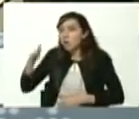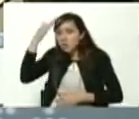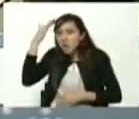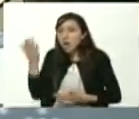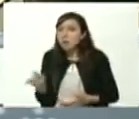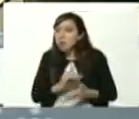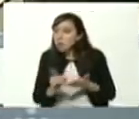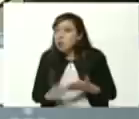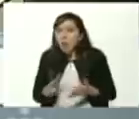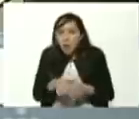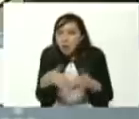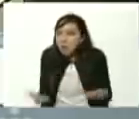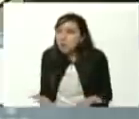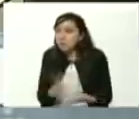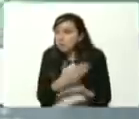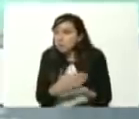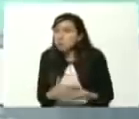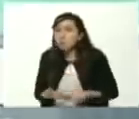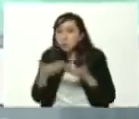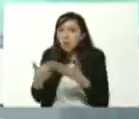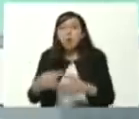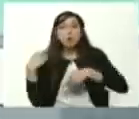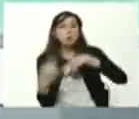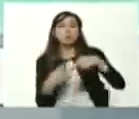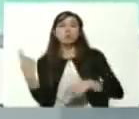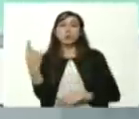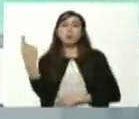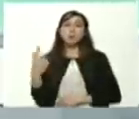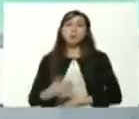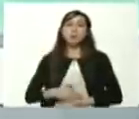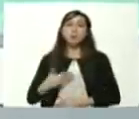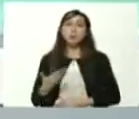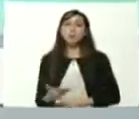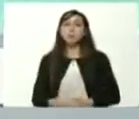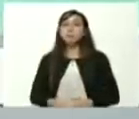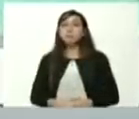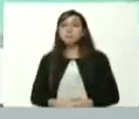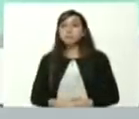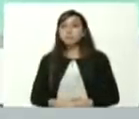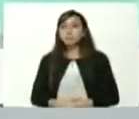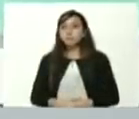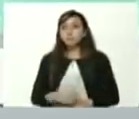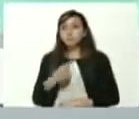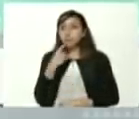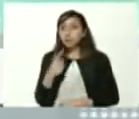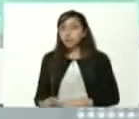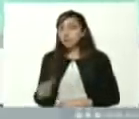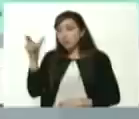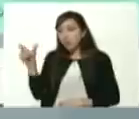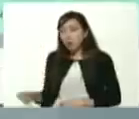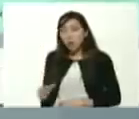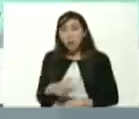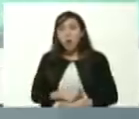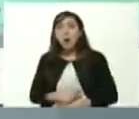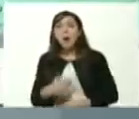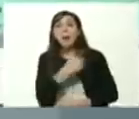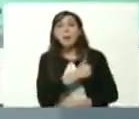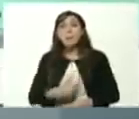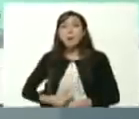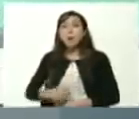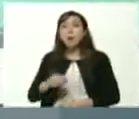están los libros eso solo lo hace una revolución como dice presidente Kennedy Morales